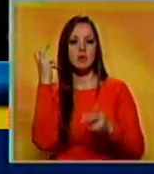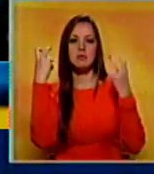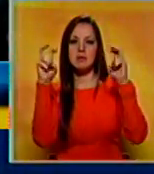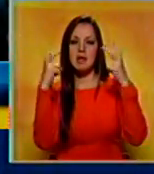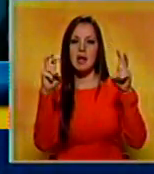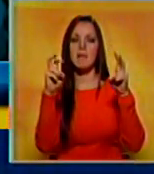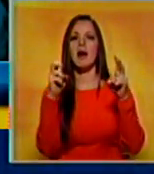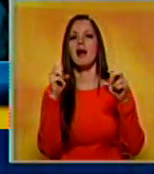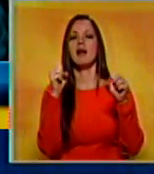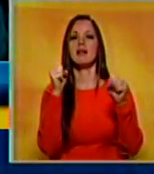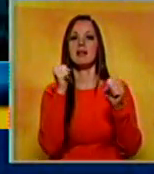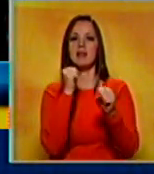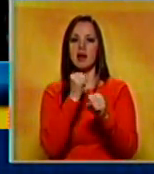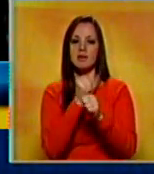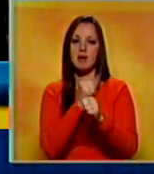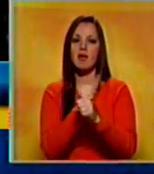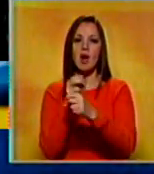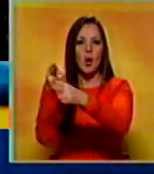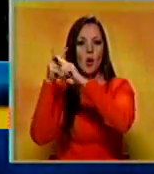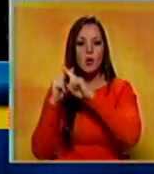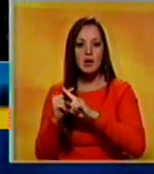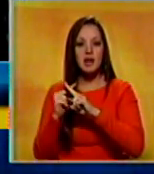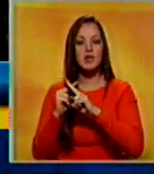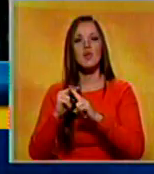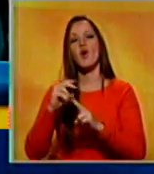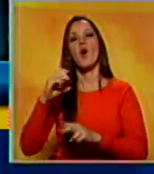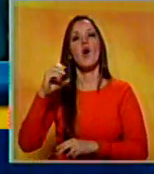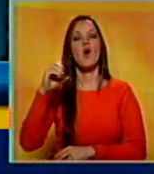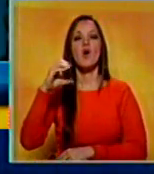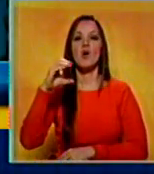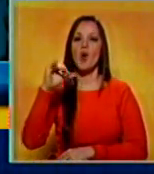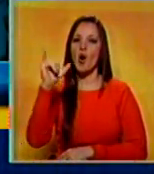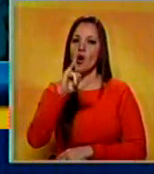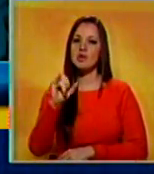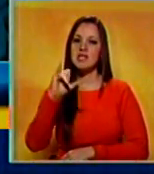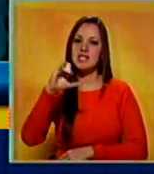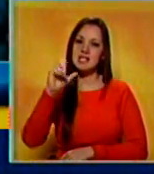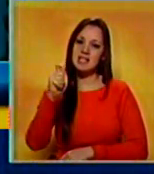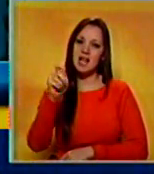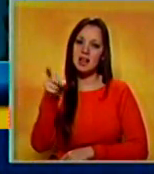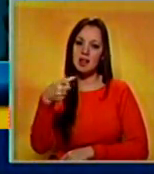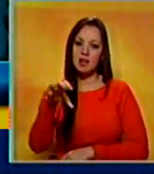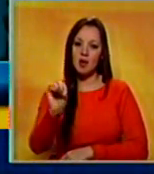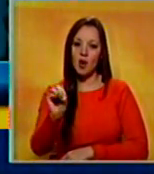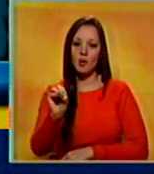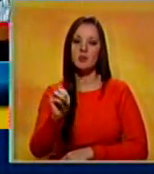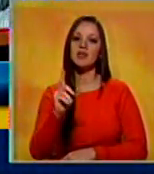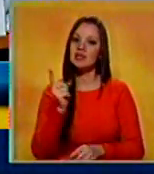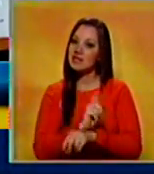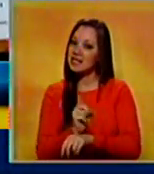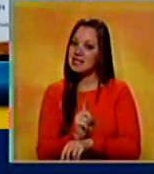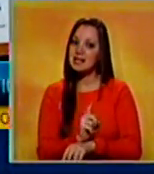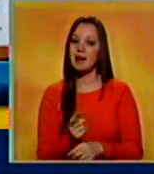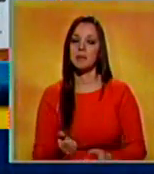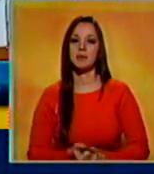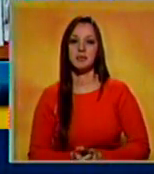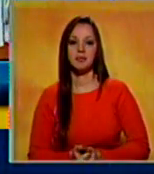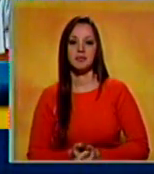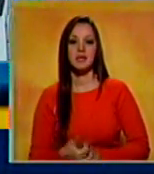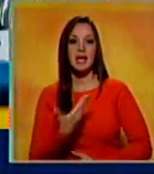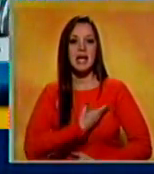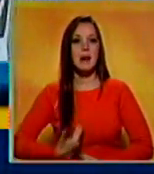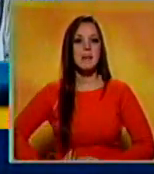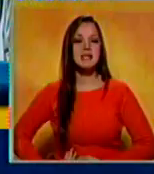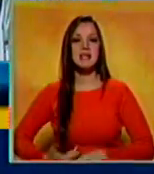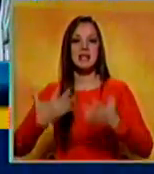de una operación de crédito positivo, es que el deboctante no tiene que ser más importante en el corto plazo. Jorge Roy, presidente de